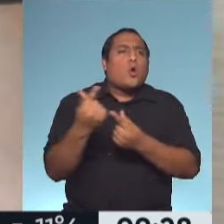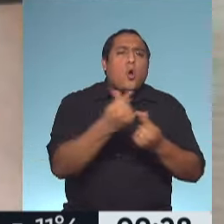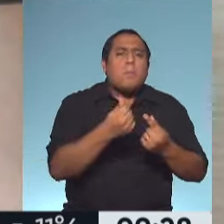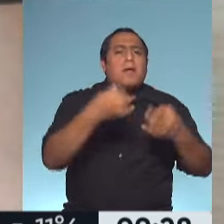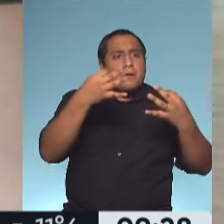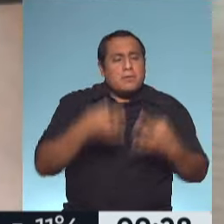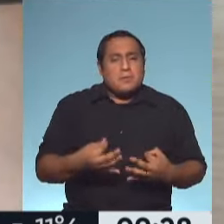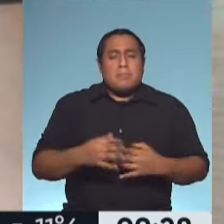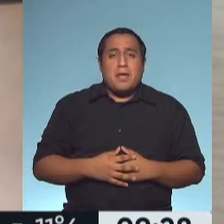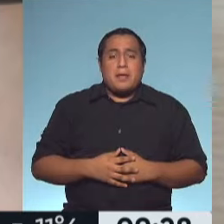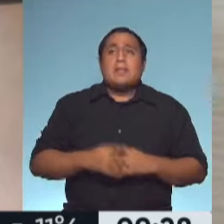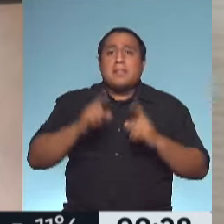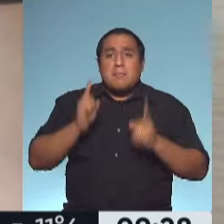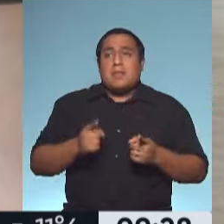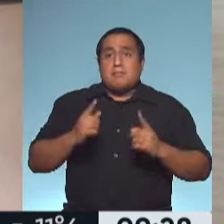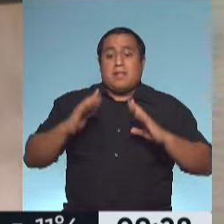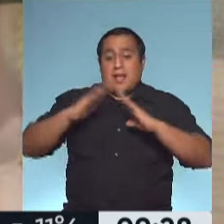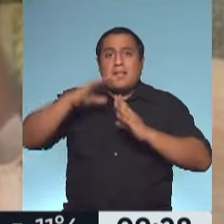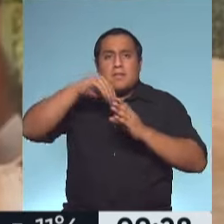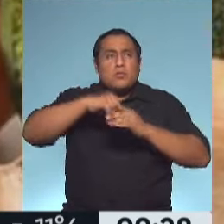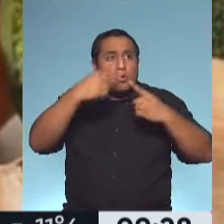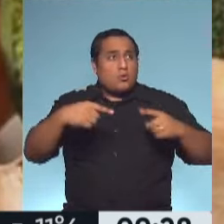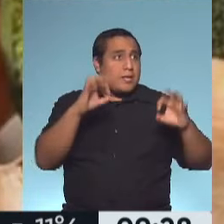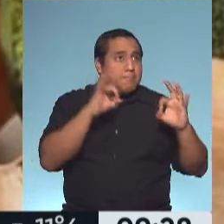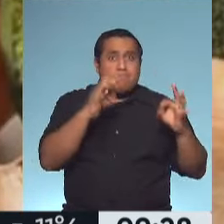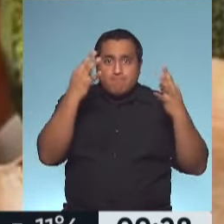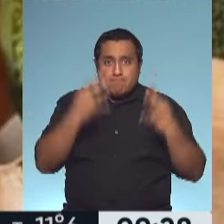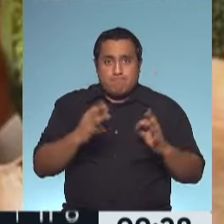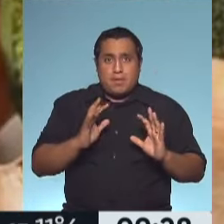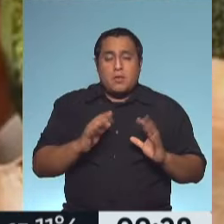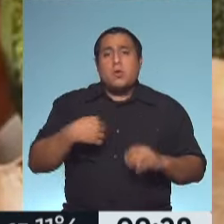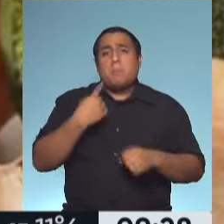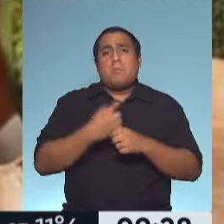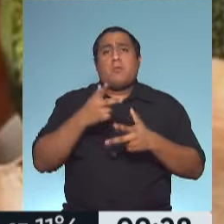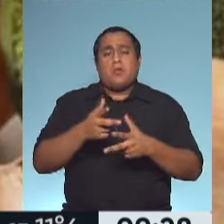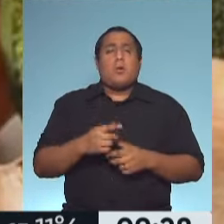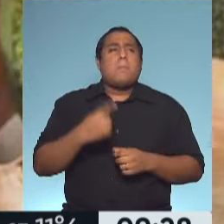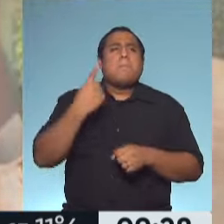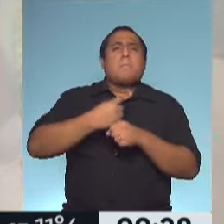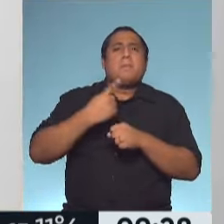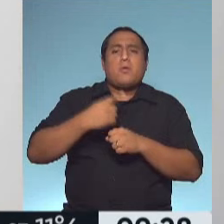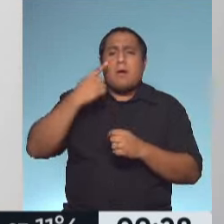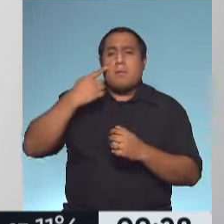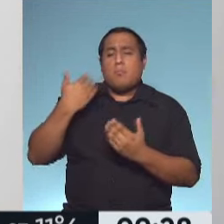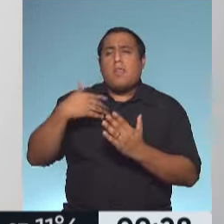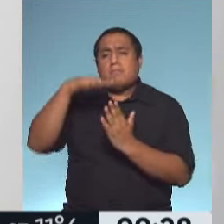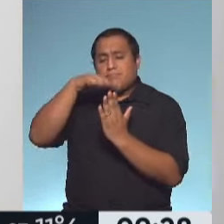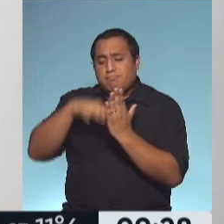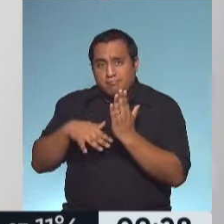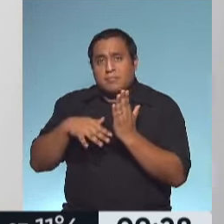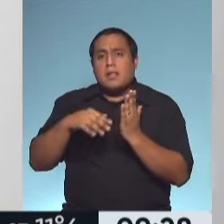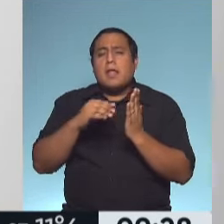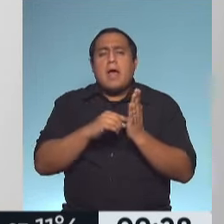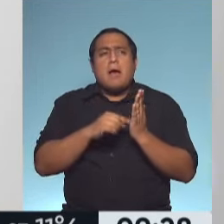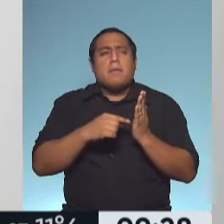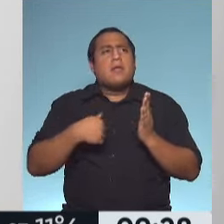tener las cosas adecuadas en casa. Entonces, yo lo primero que diría es, hagamos un inventario en casa, qué